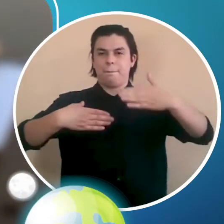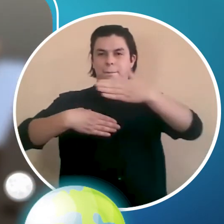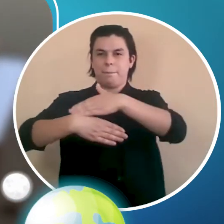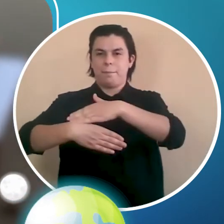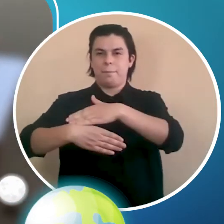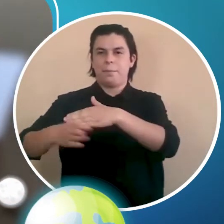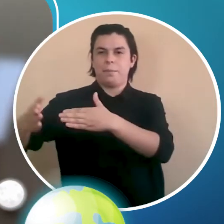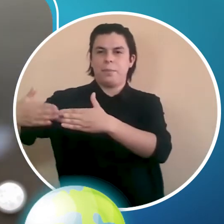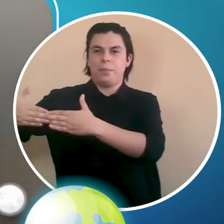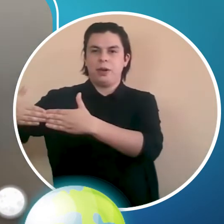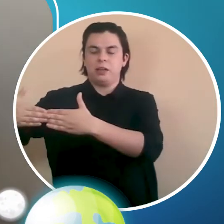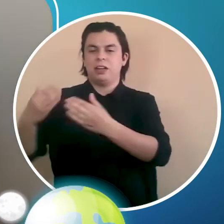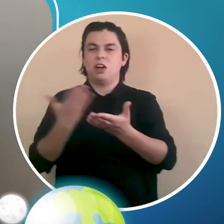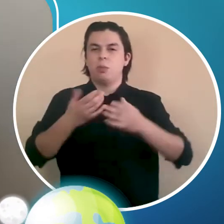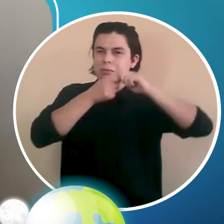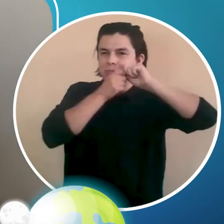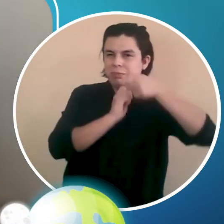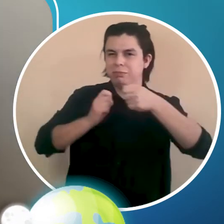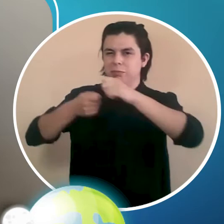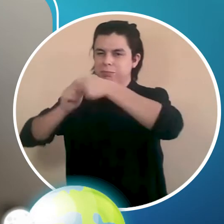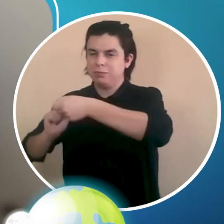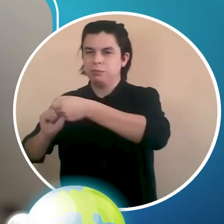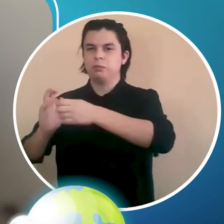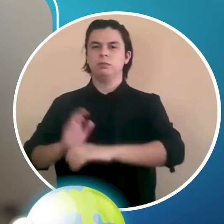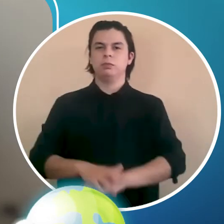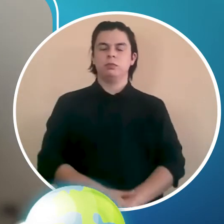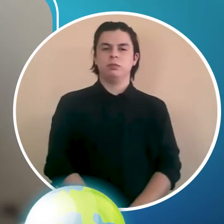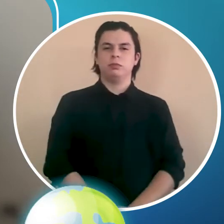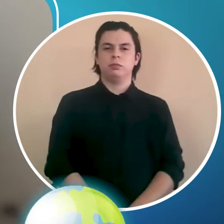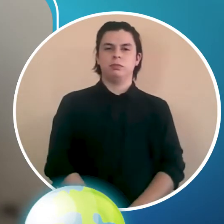de esta forma, con nuestra cinta de cíclico.